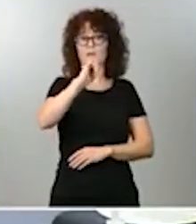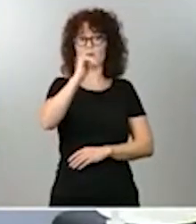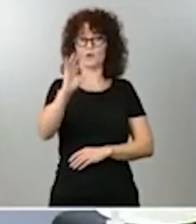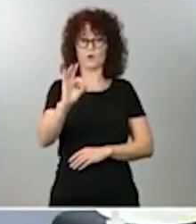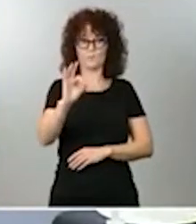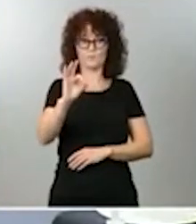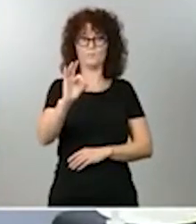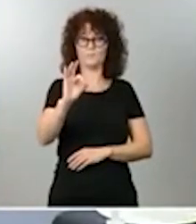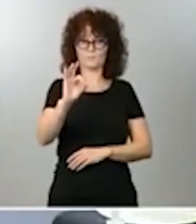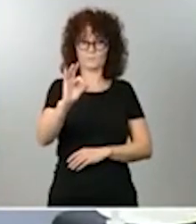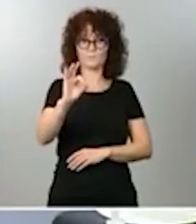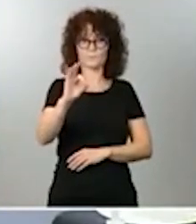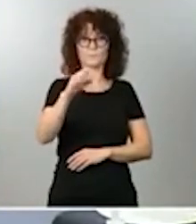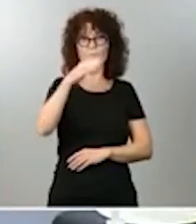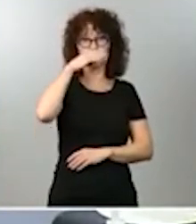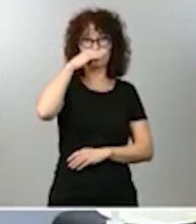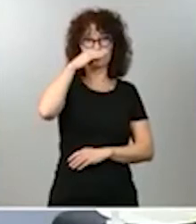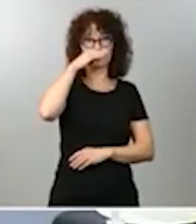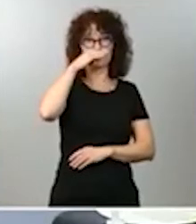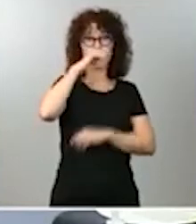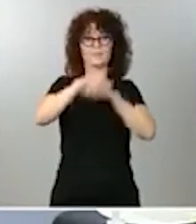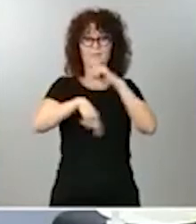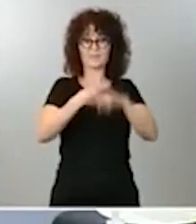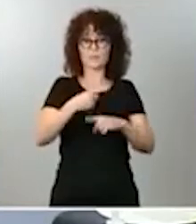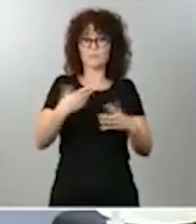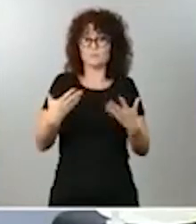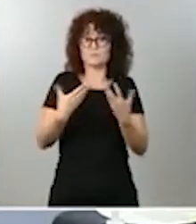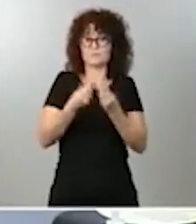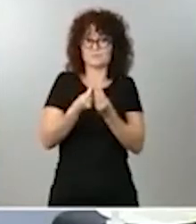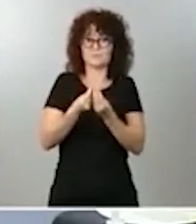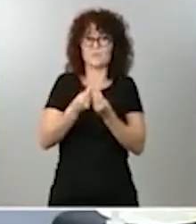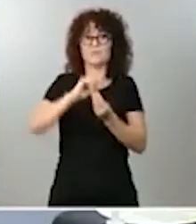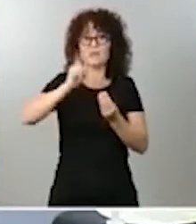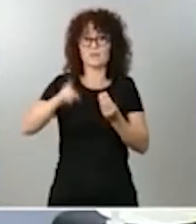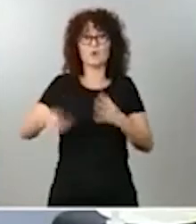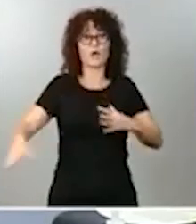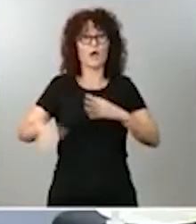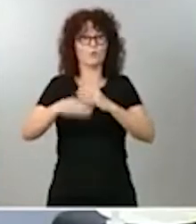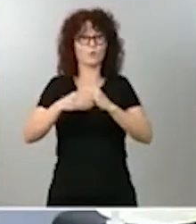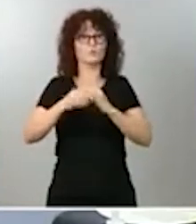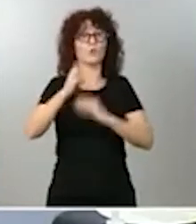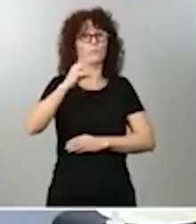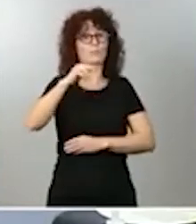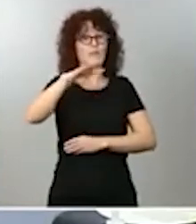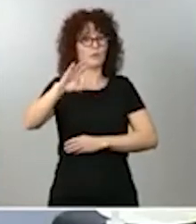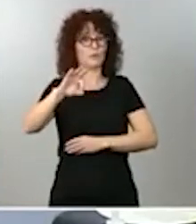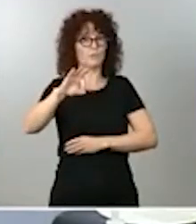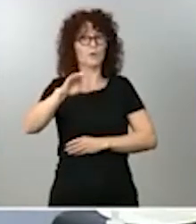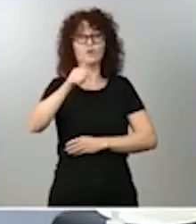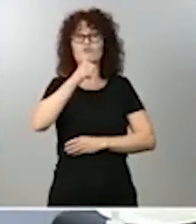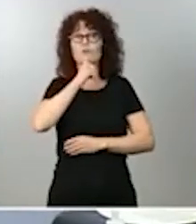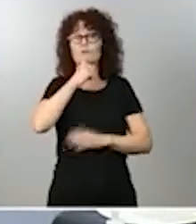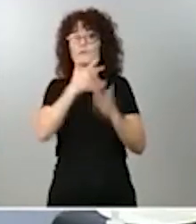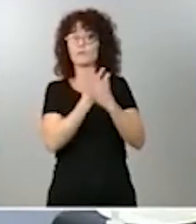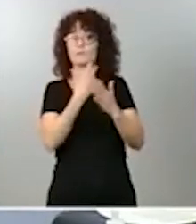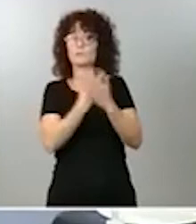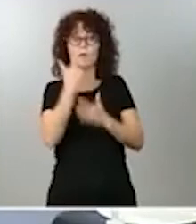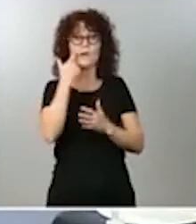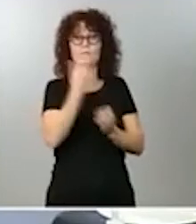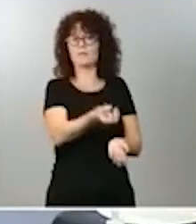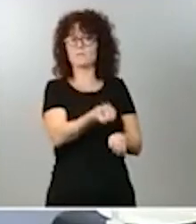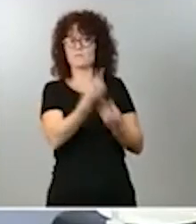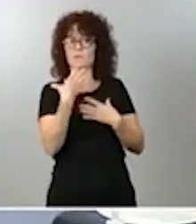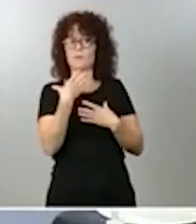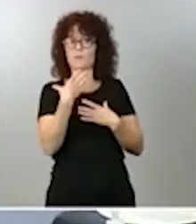adjunto de la policía, el señor Eugenio Pino, que todavía no ha explicado si efectivamente se le entregó esa información obtenida con un